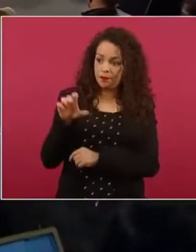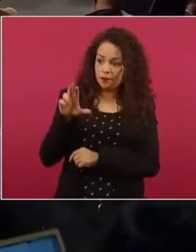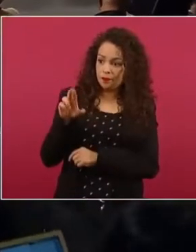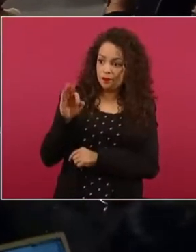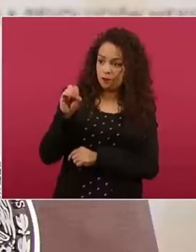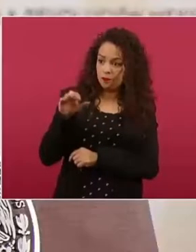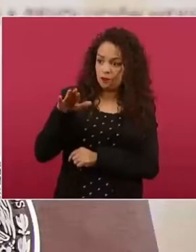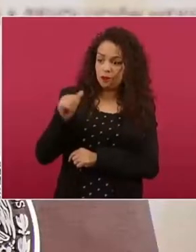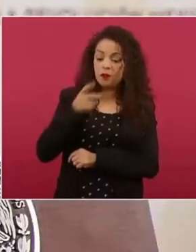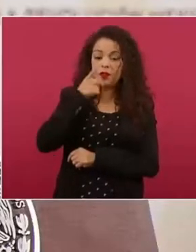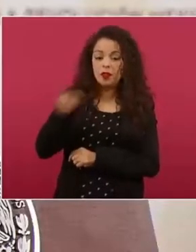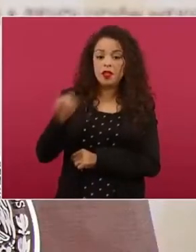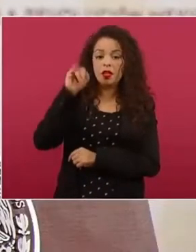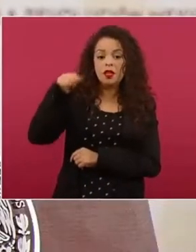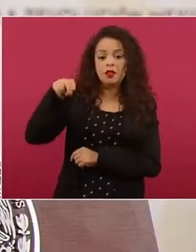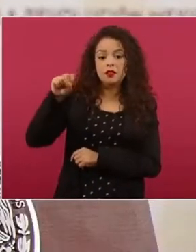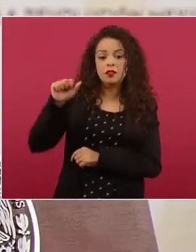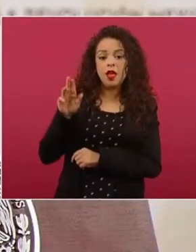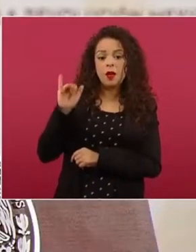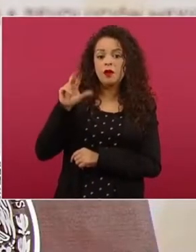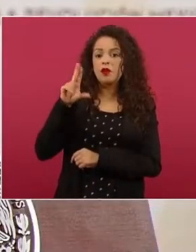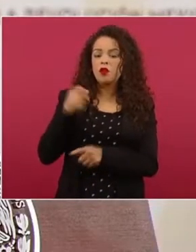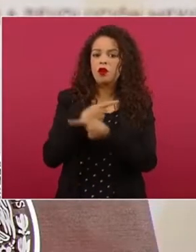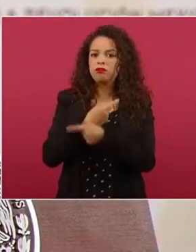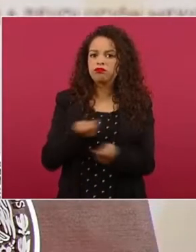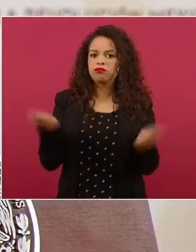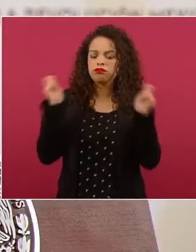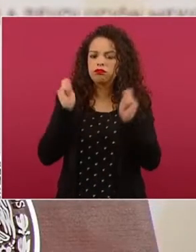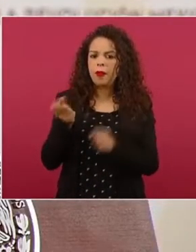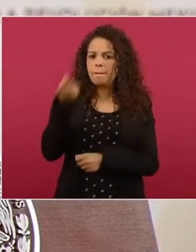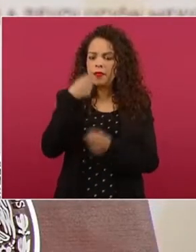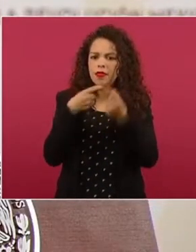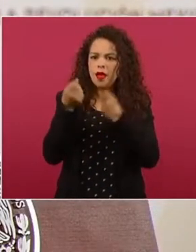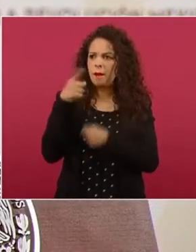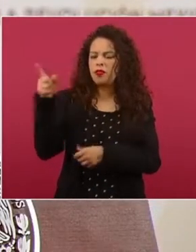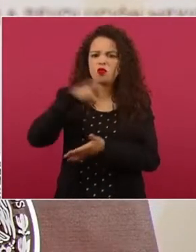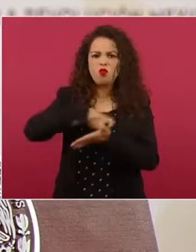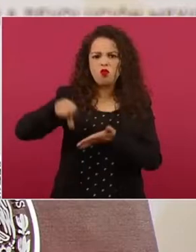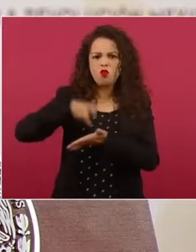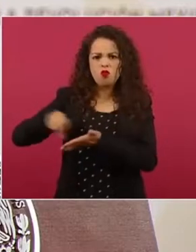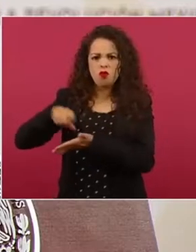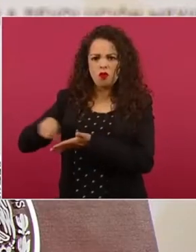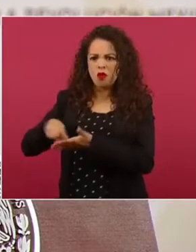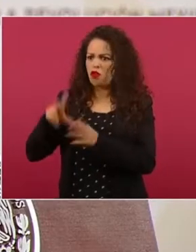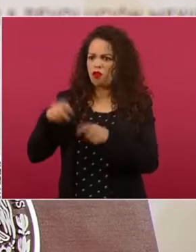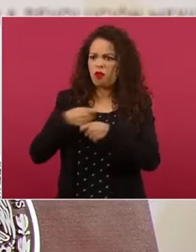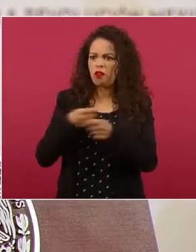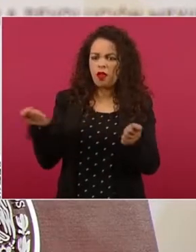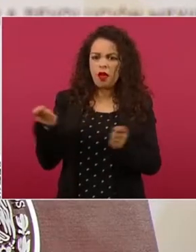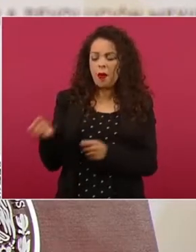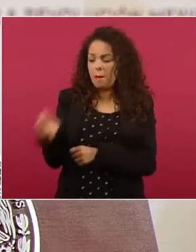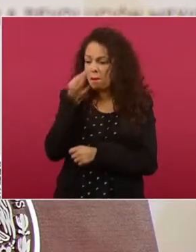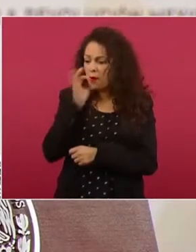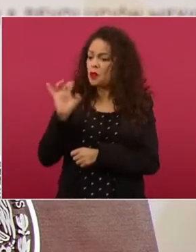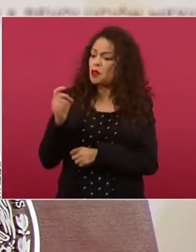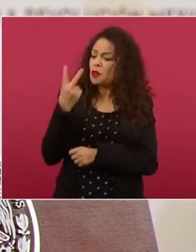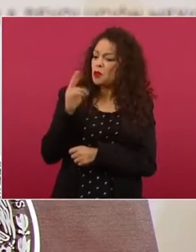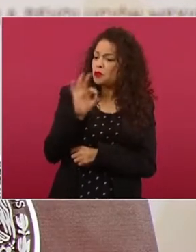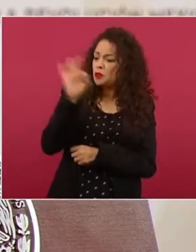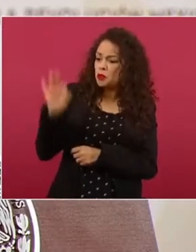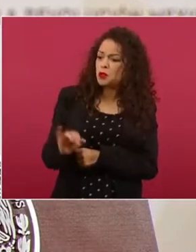no distribuye los medicamentos que compra, apenas un 32 por ciento. Eso